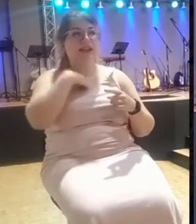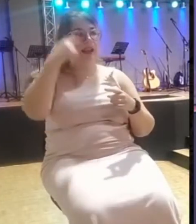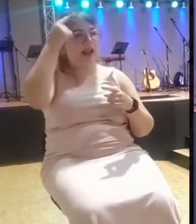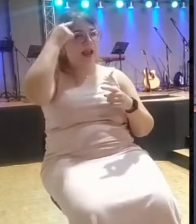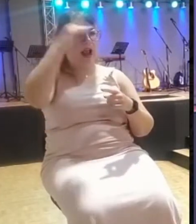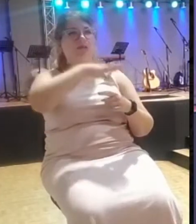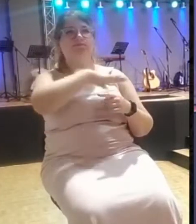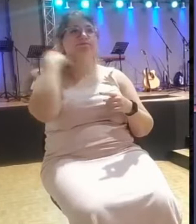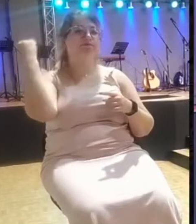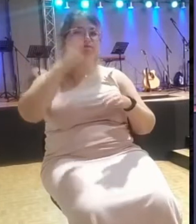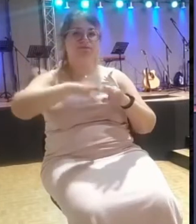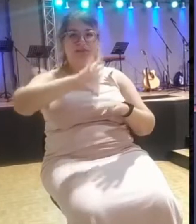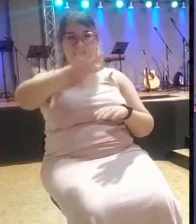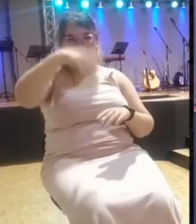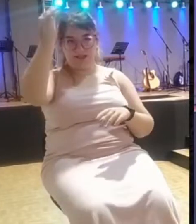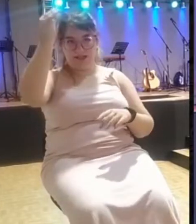Elías.